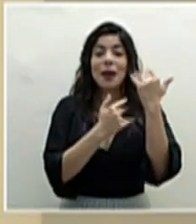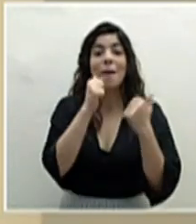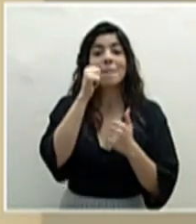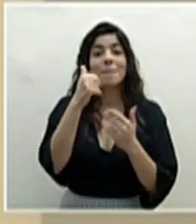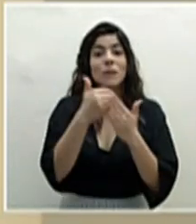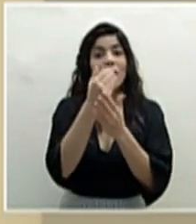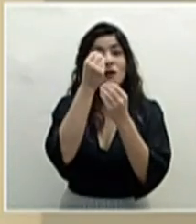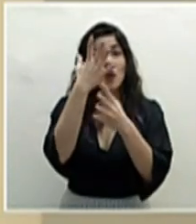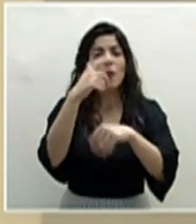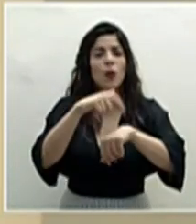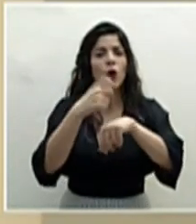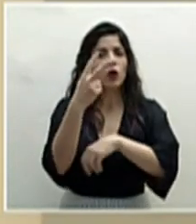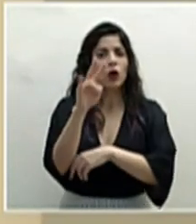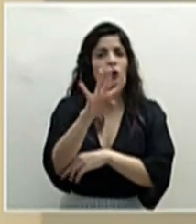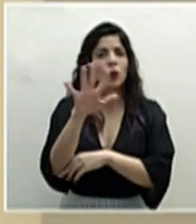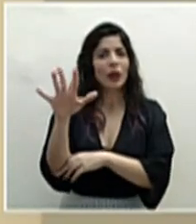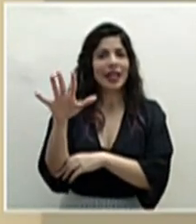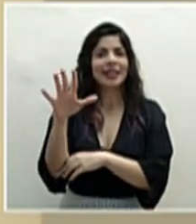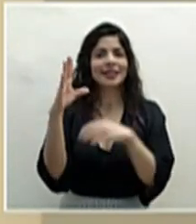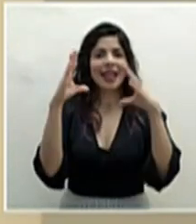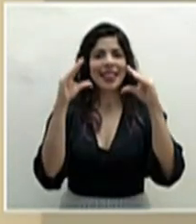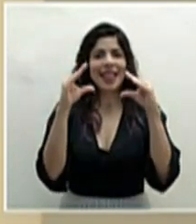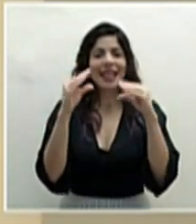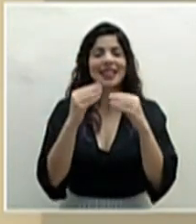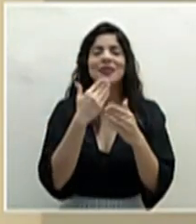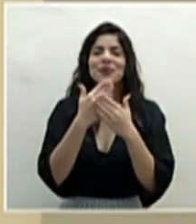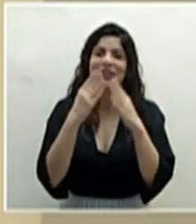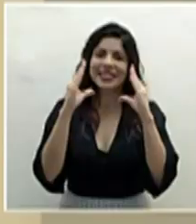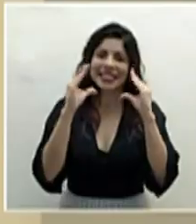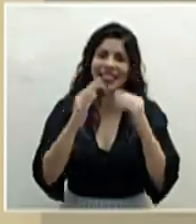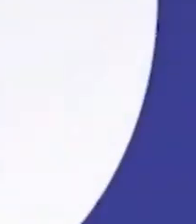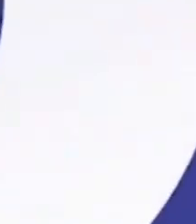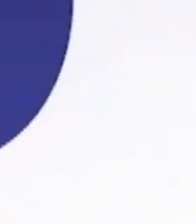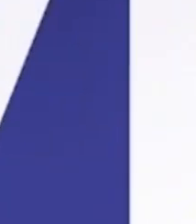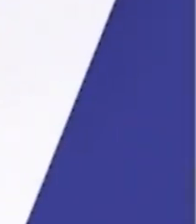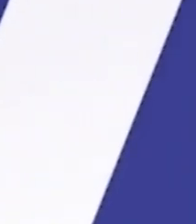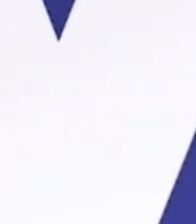actualización a ser las 12.45 de la tarde. Muy buenas tardes.